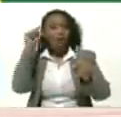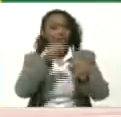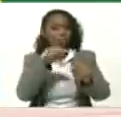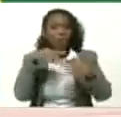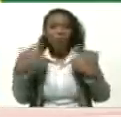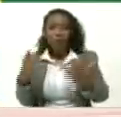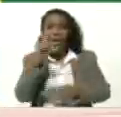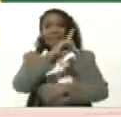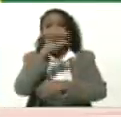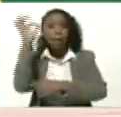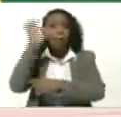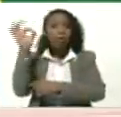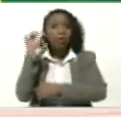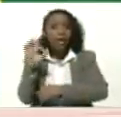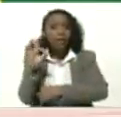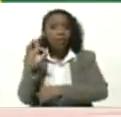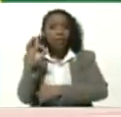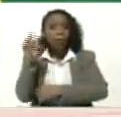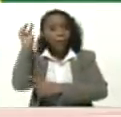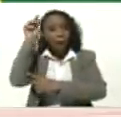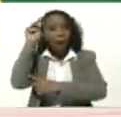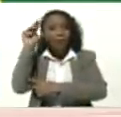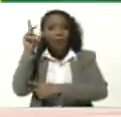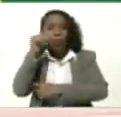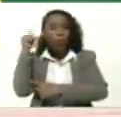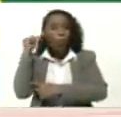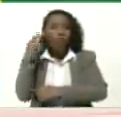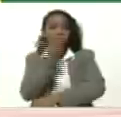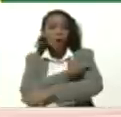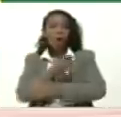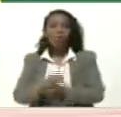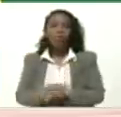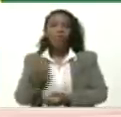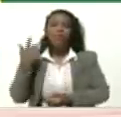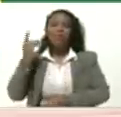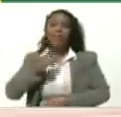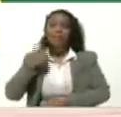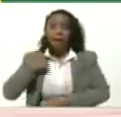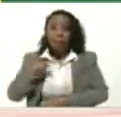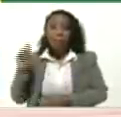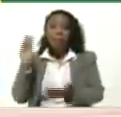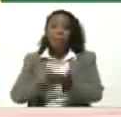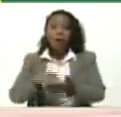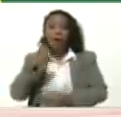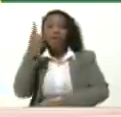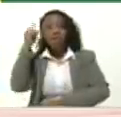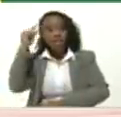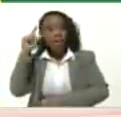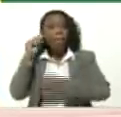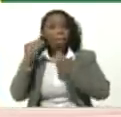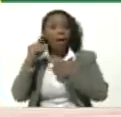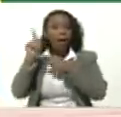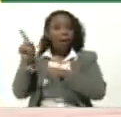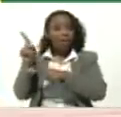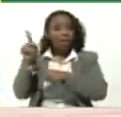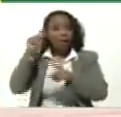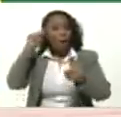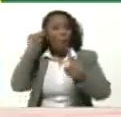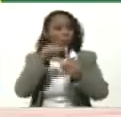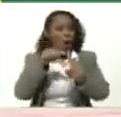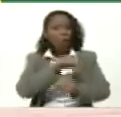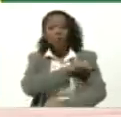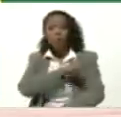100% Tenemos que poner Una fecha Para que Esa meta Se cumpla